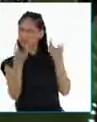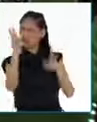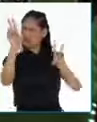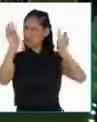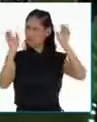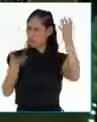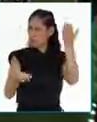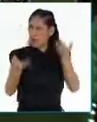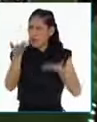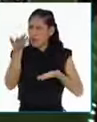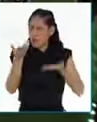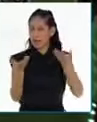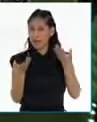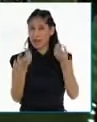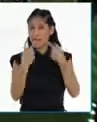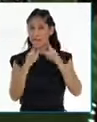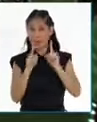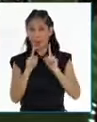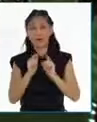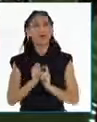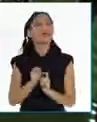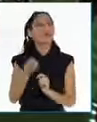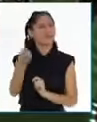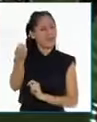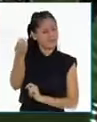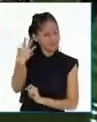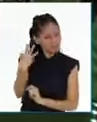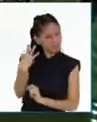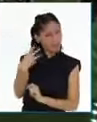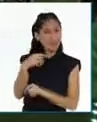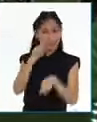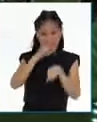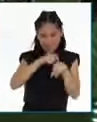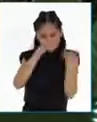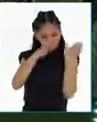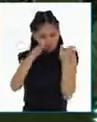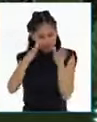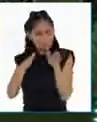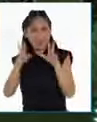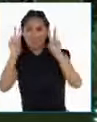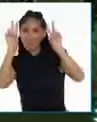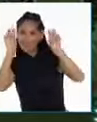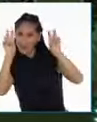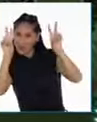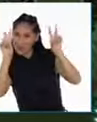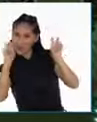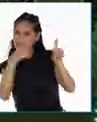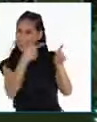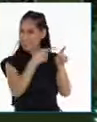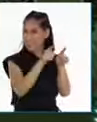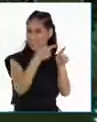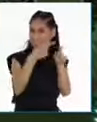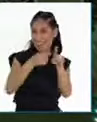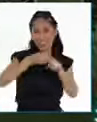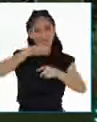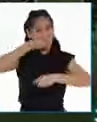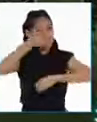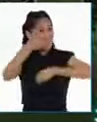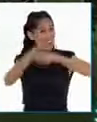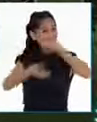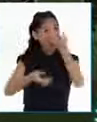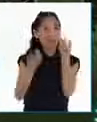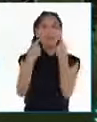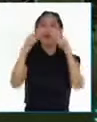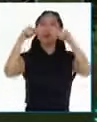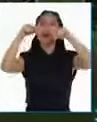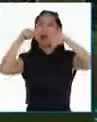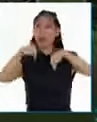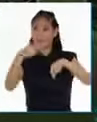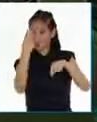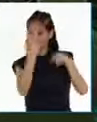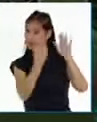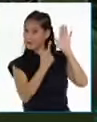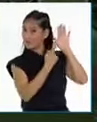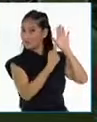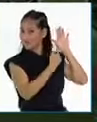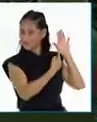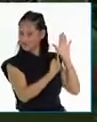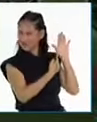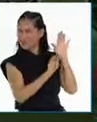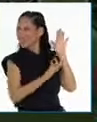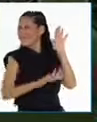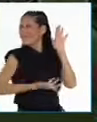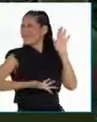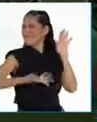me ha pedido que todo a su tiempo. Por ahora puedo decirles que nos encontramos en la guarida de Decau, donde